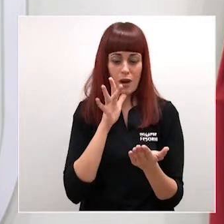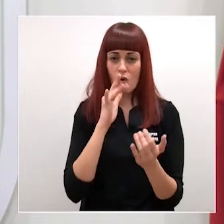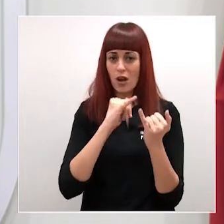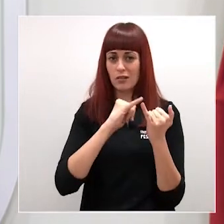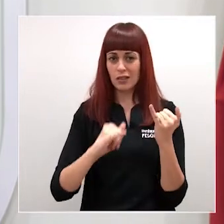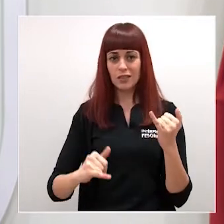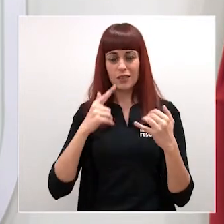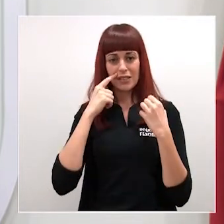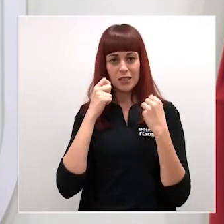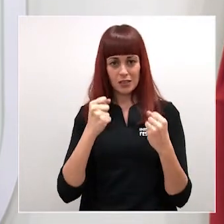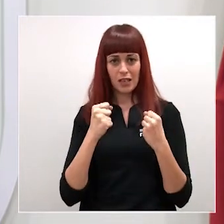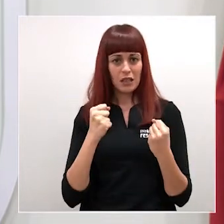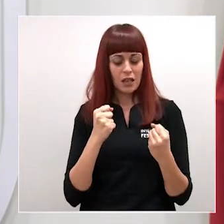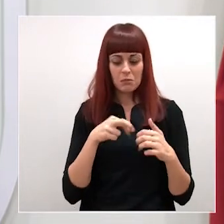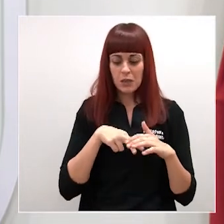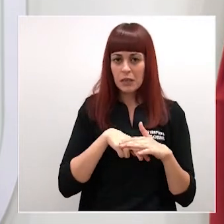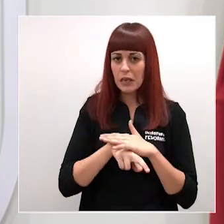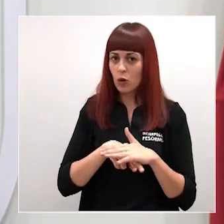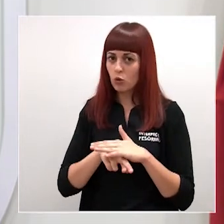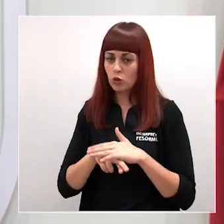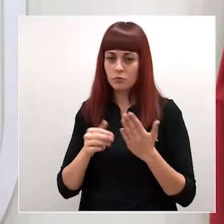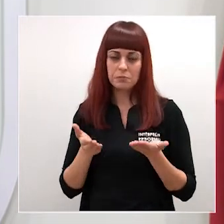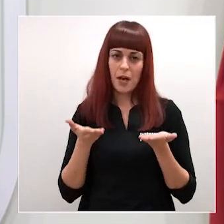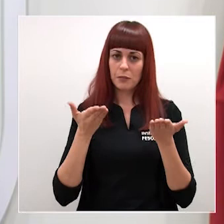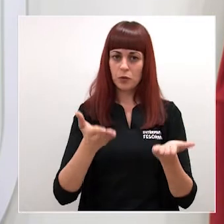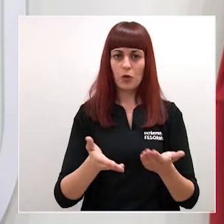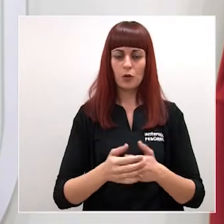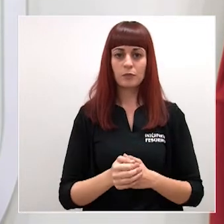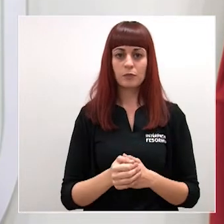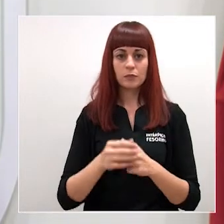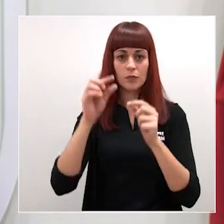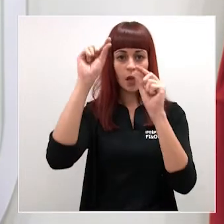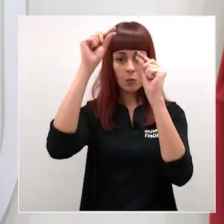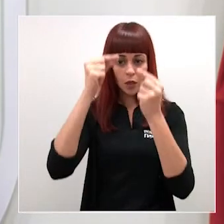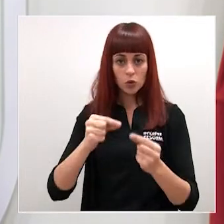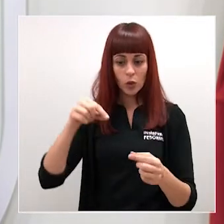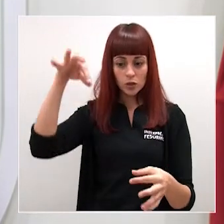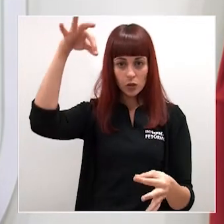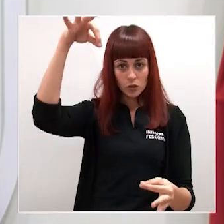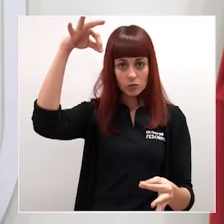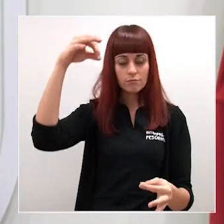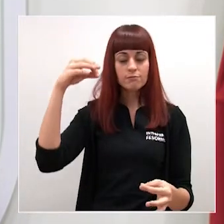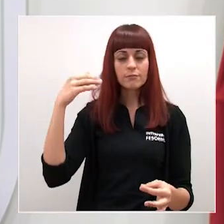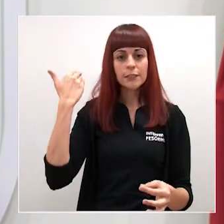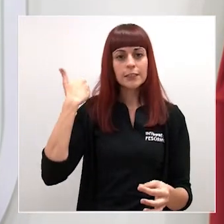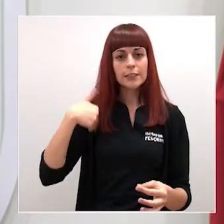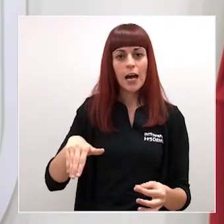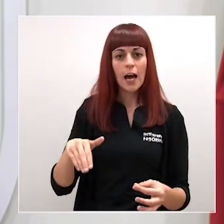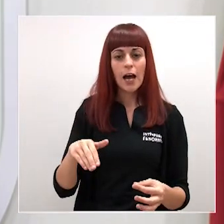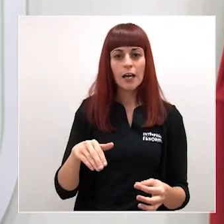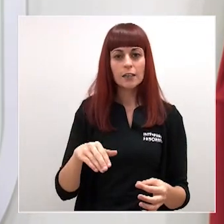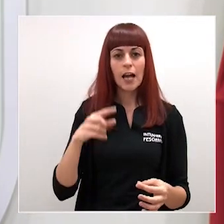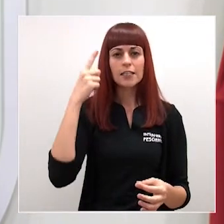sanitaria con todos los recursos a nuestro alcance. Unos presupuestos que ya contemplaban una partida